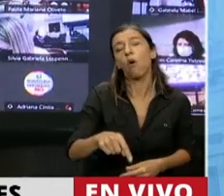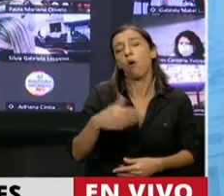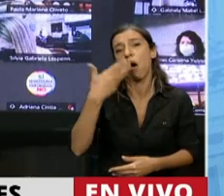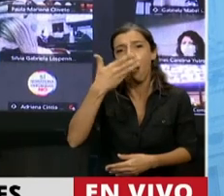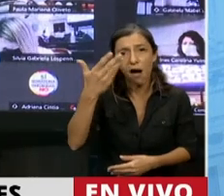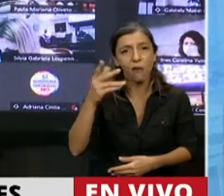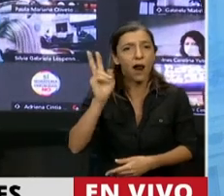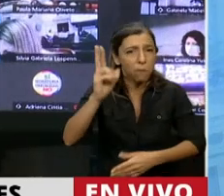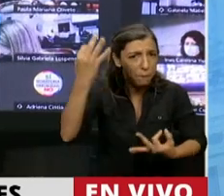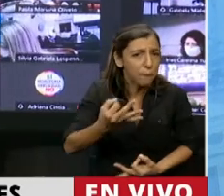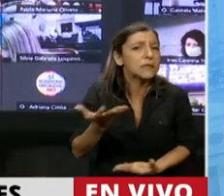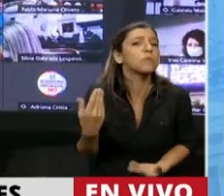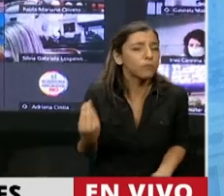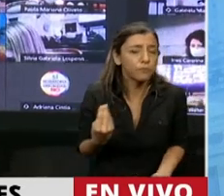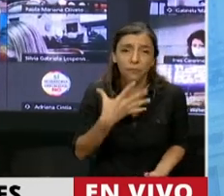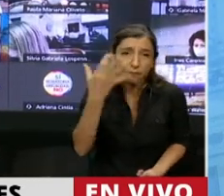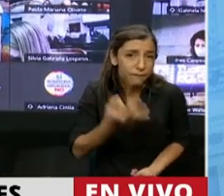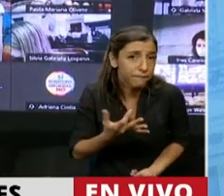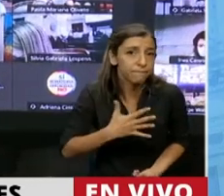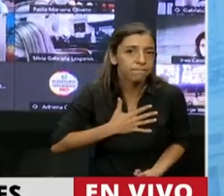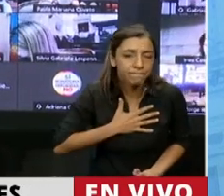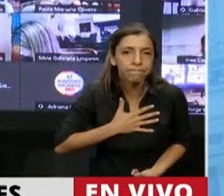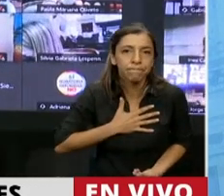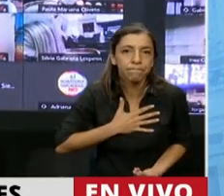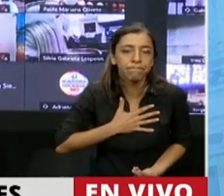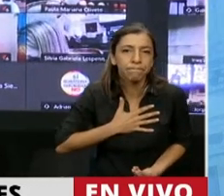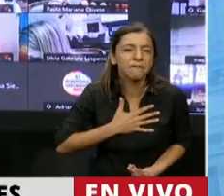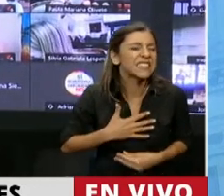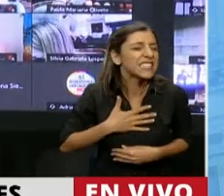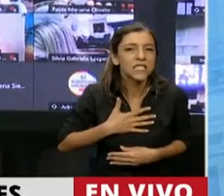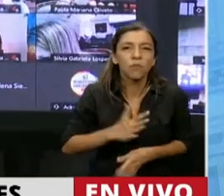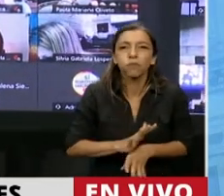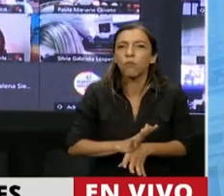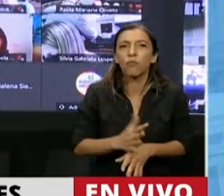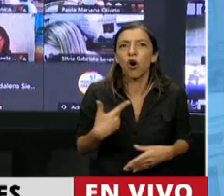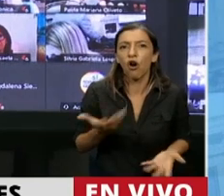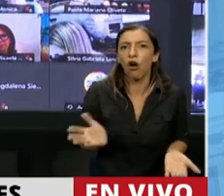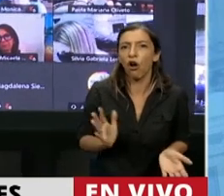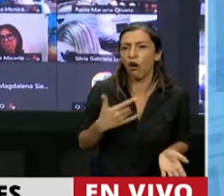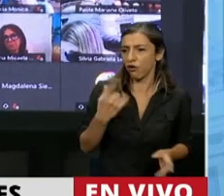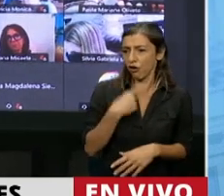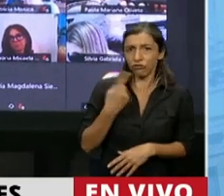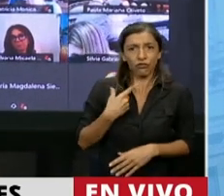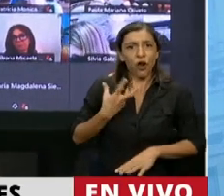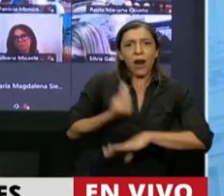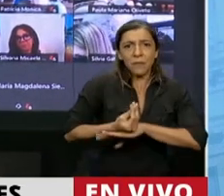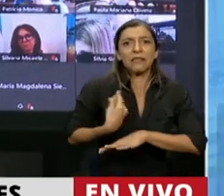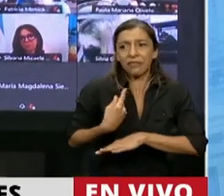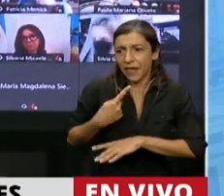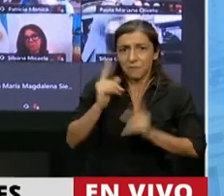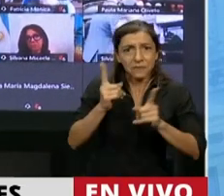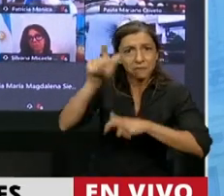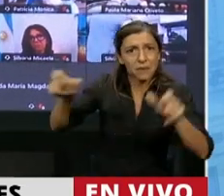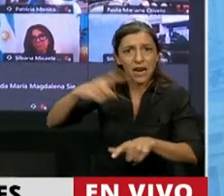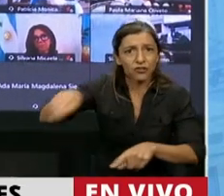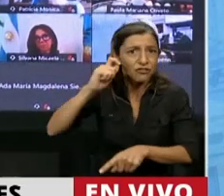privilegio, porque realmente nos sentimos agraviados en nuestra representación de millones y millones de